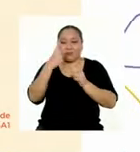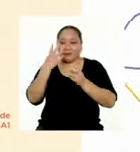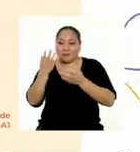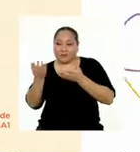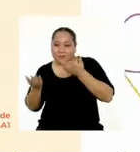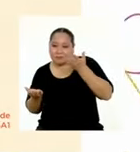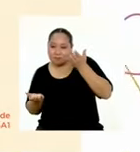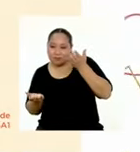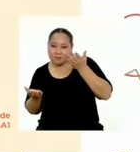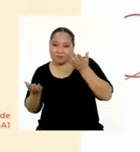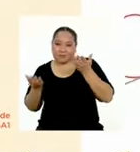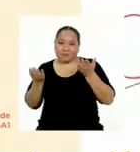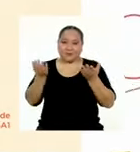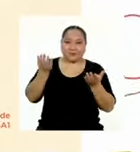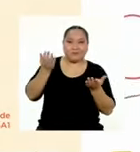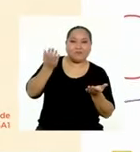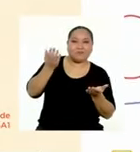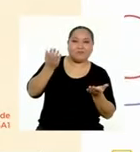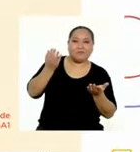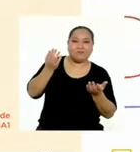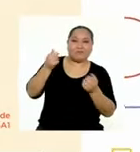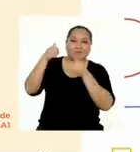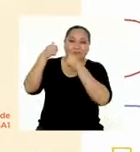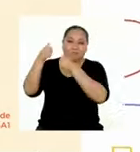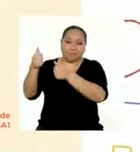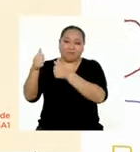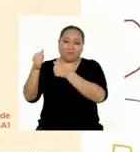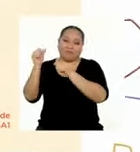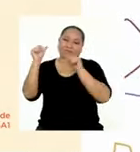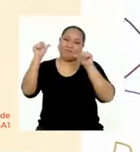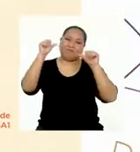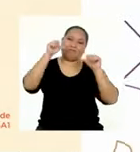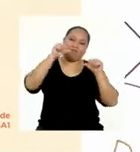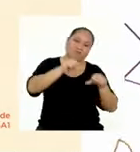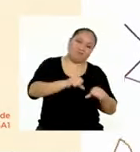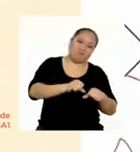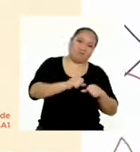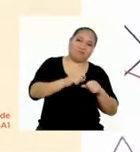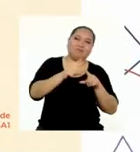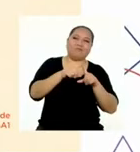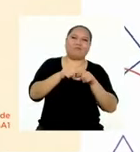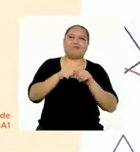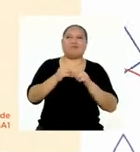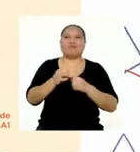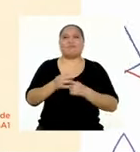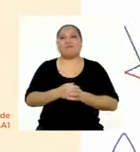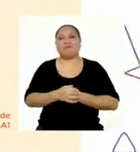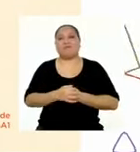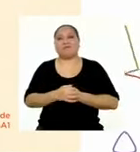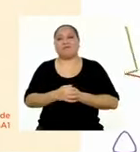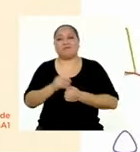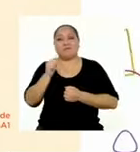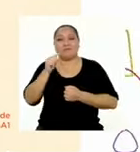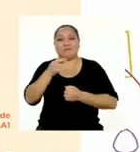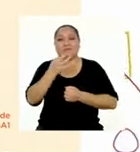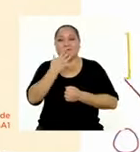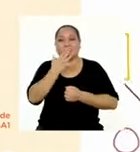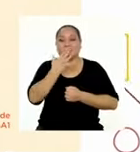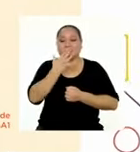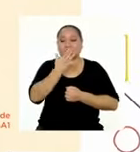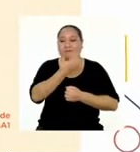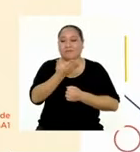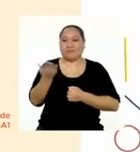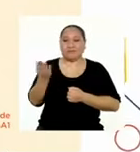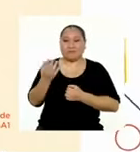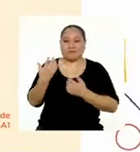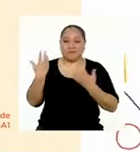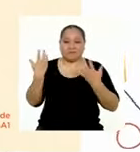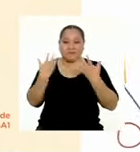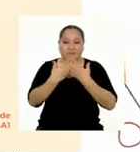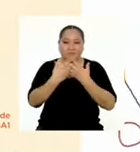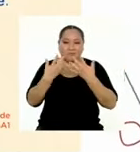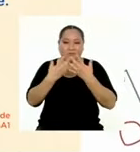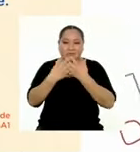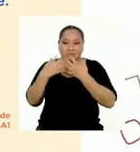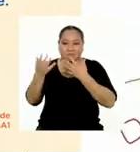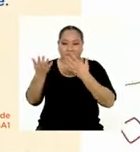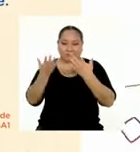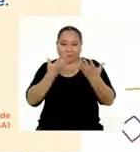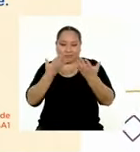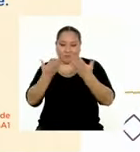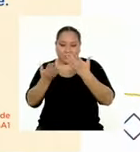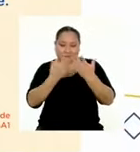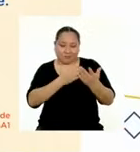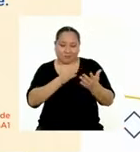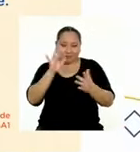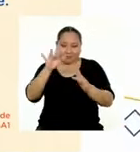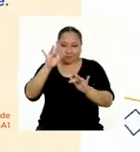inclinar la balanza hacia el éxito o hacia el absoluto fracaso. La paleta de colores debe funcionar, combinar y ser